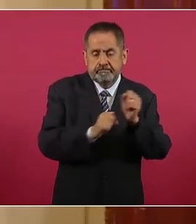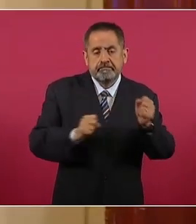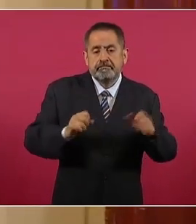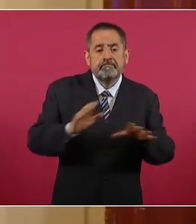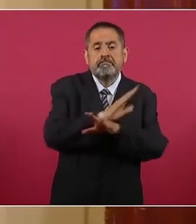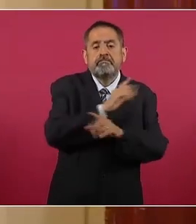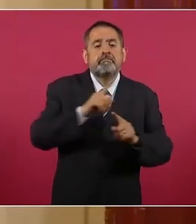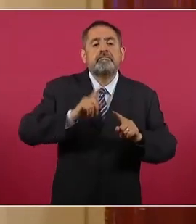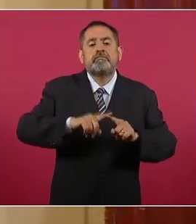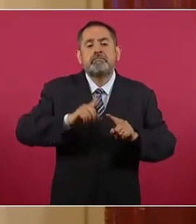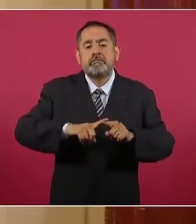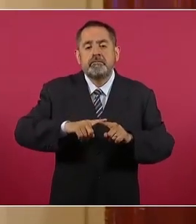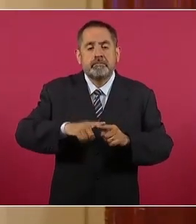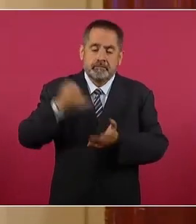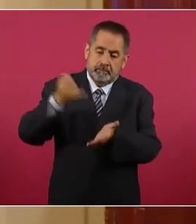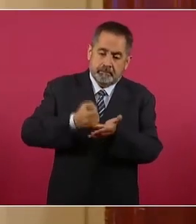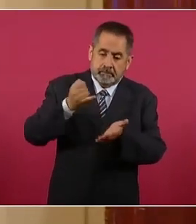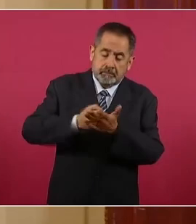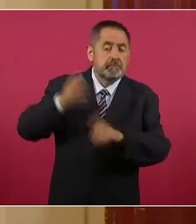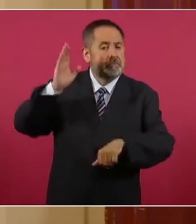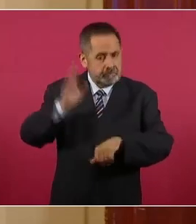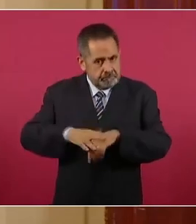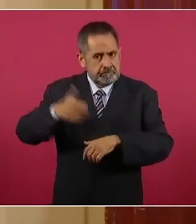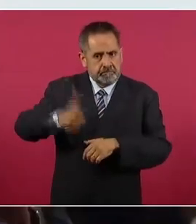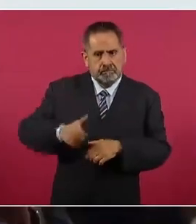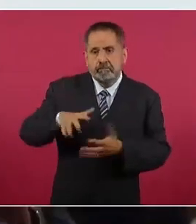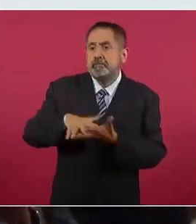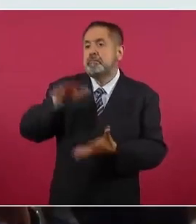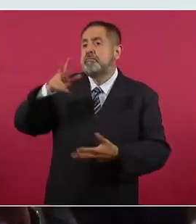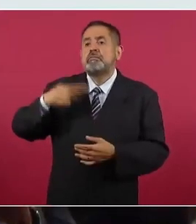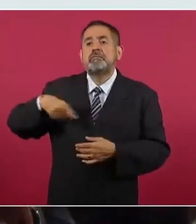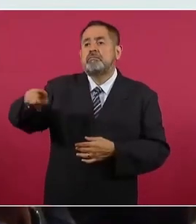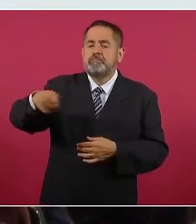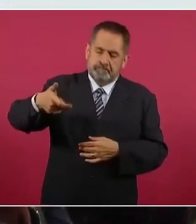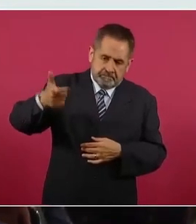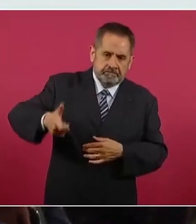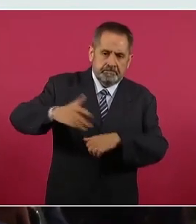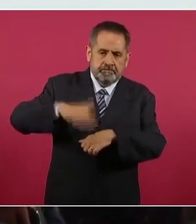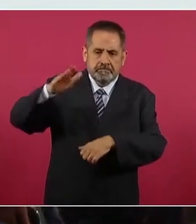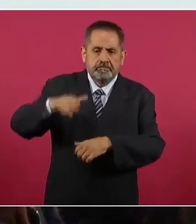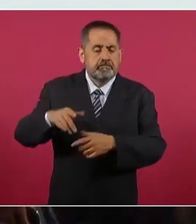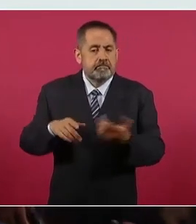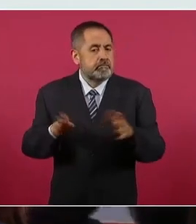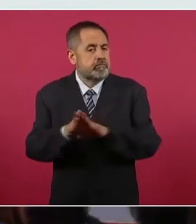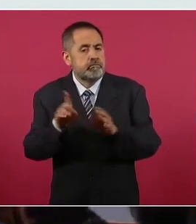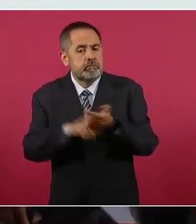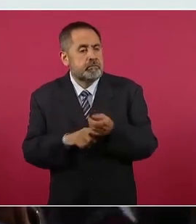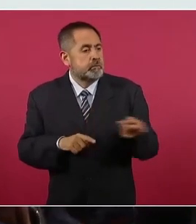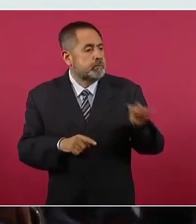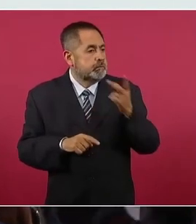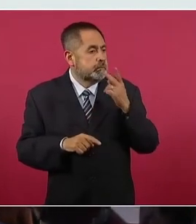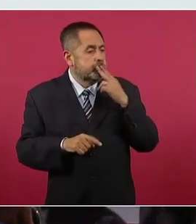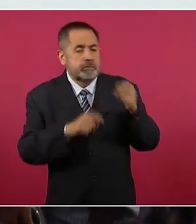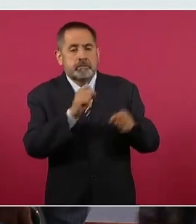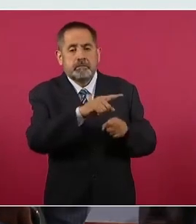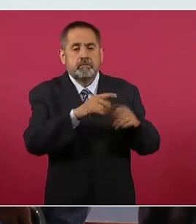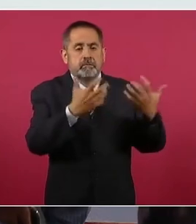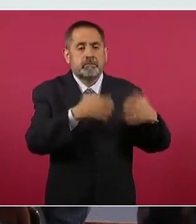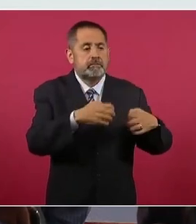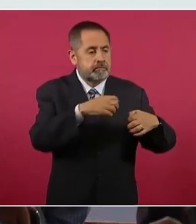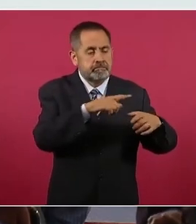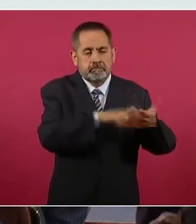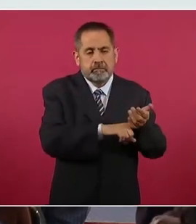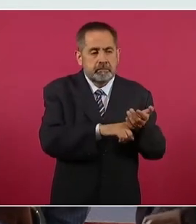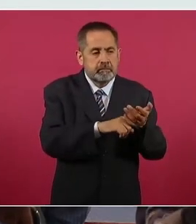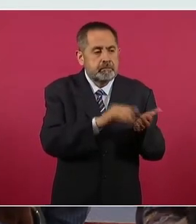que significó cobrar más impuestos a la mayoría de los contribuyentes, manteniendo los privilegios, esto si lo